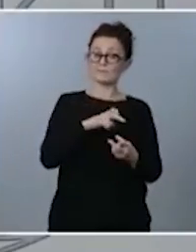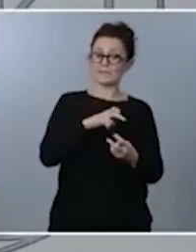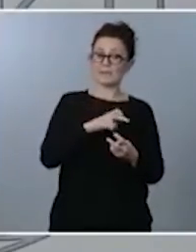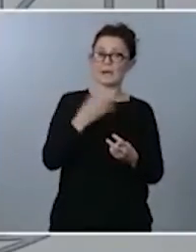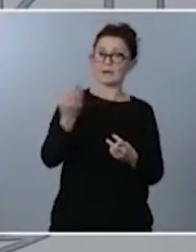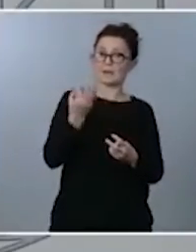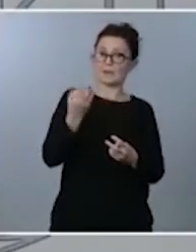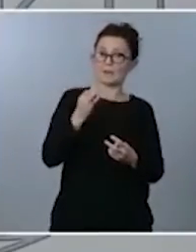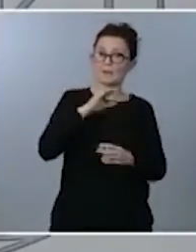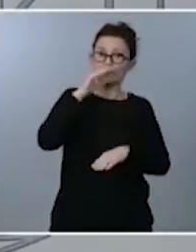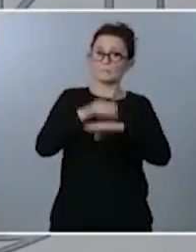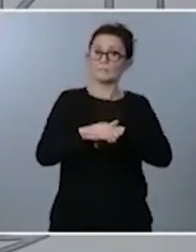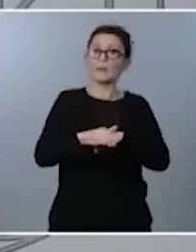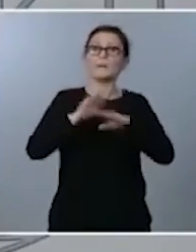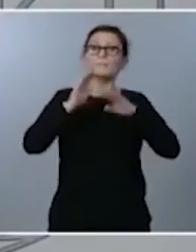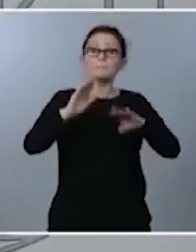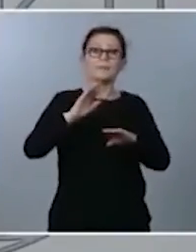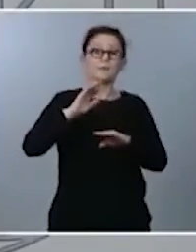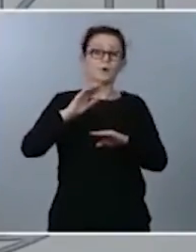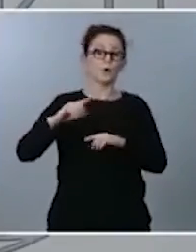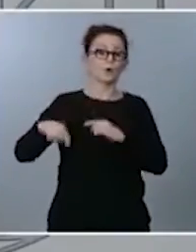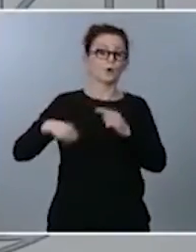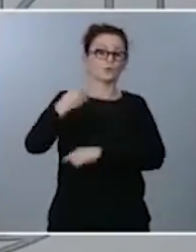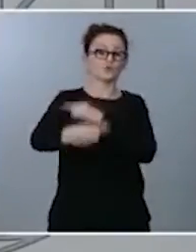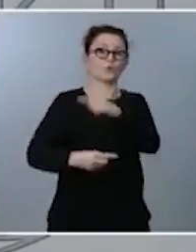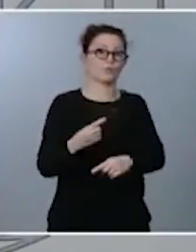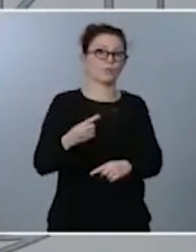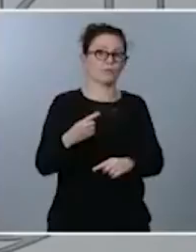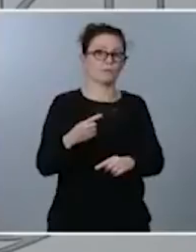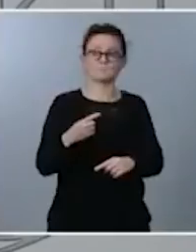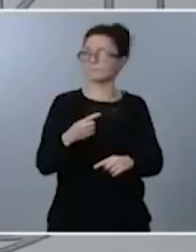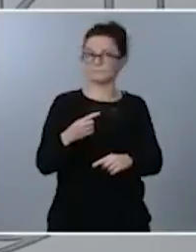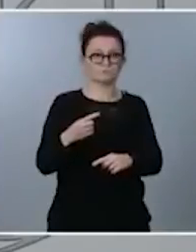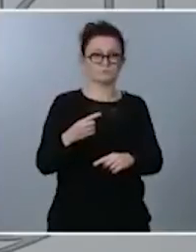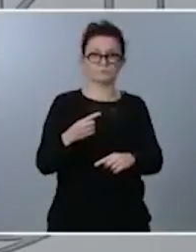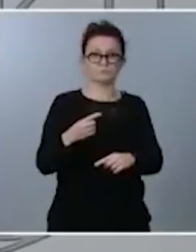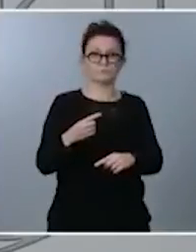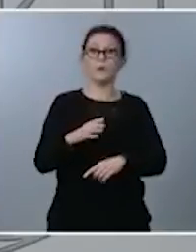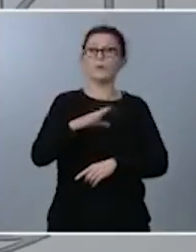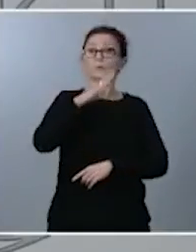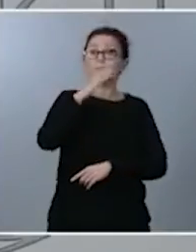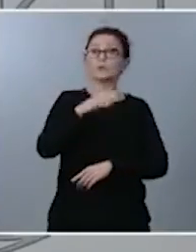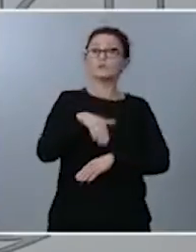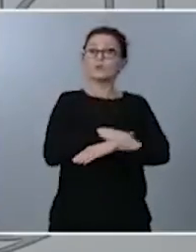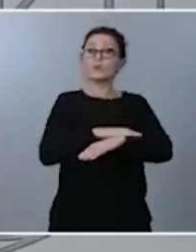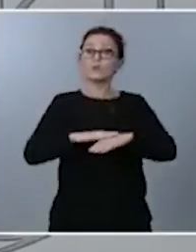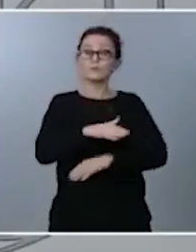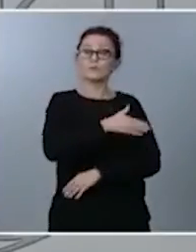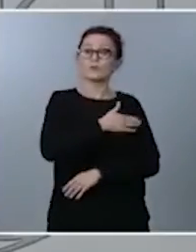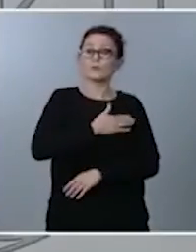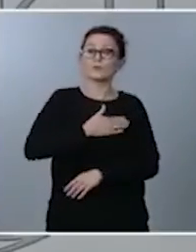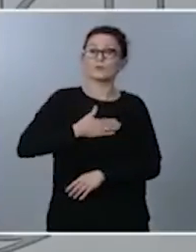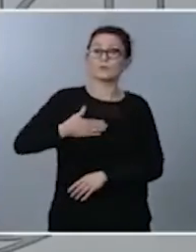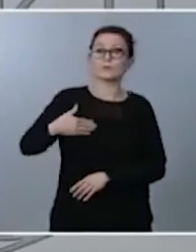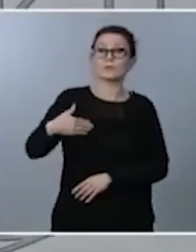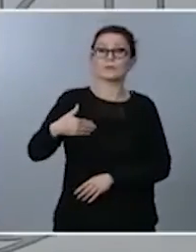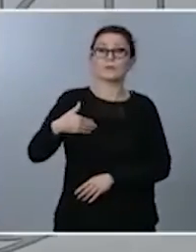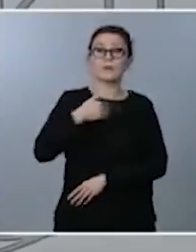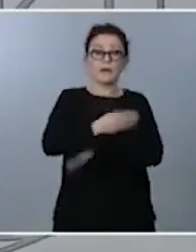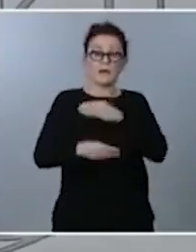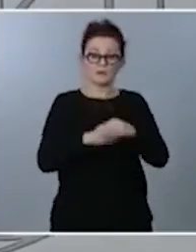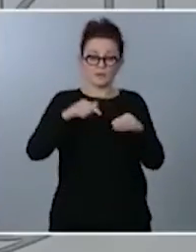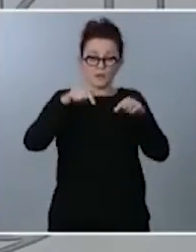provocar efectos secundarios como el que acabo de comentar. De ahí que la voluntad del Gobierno no es solamente hacer lo que ha hecho hoy, que es